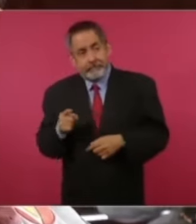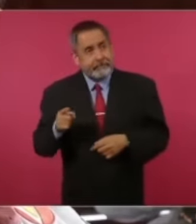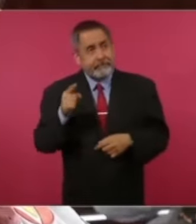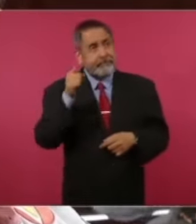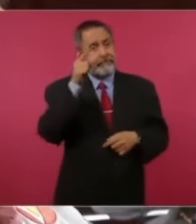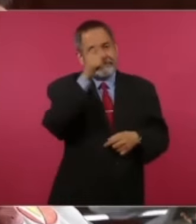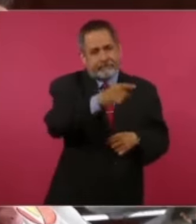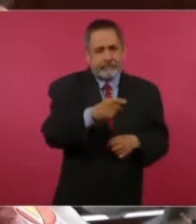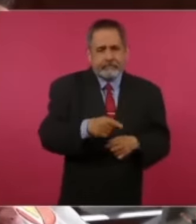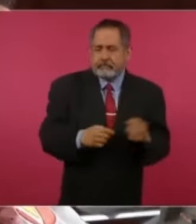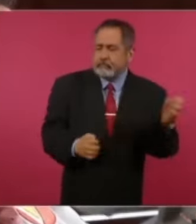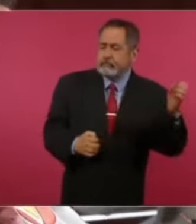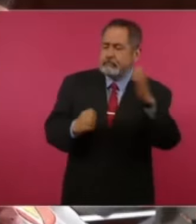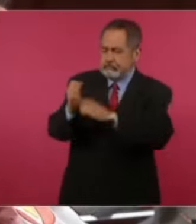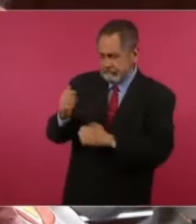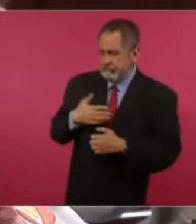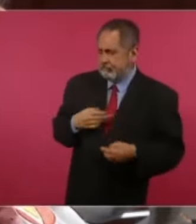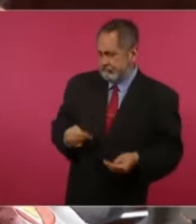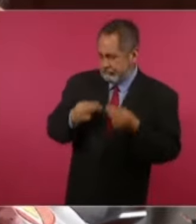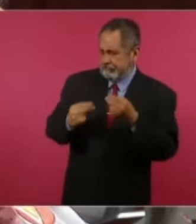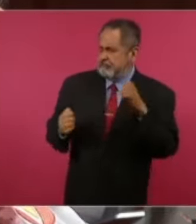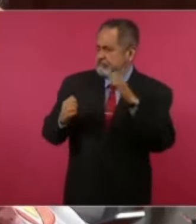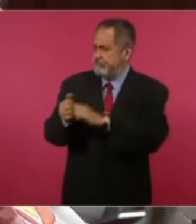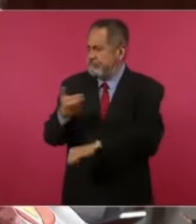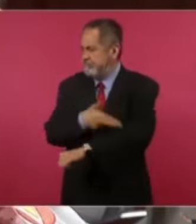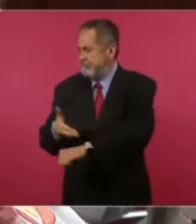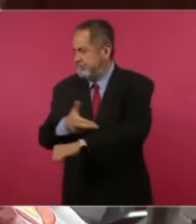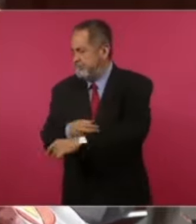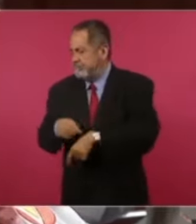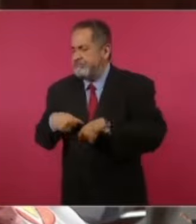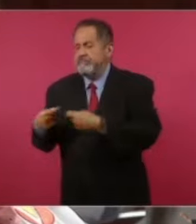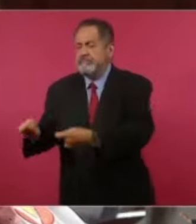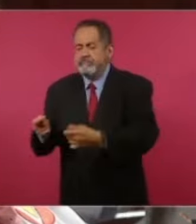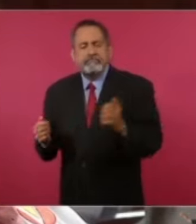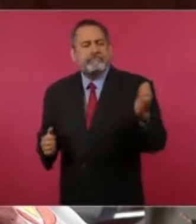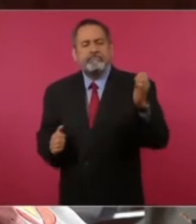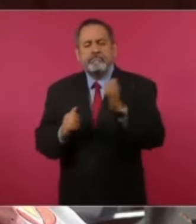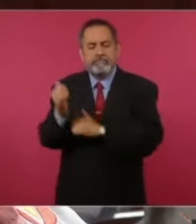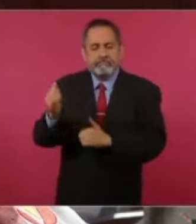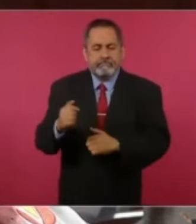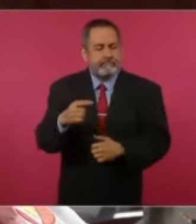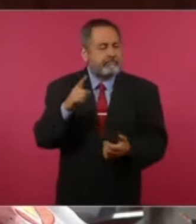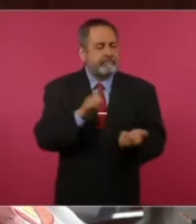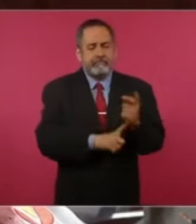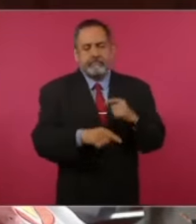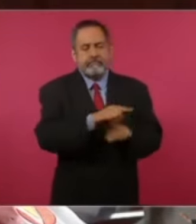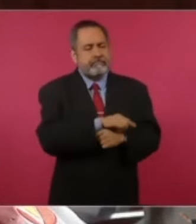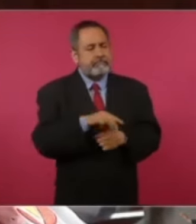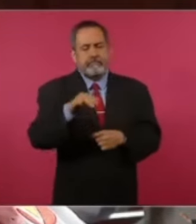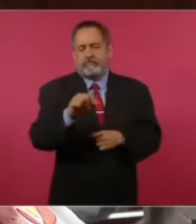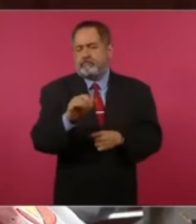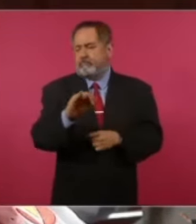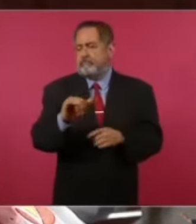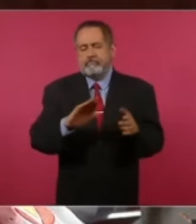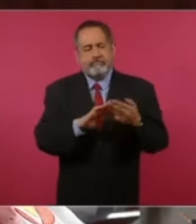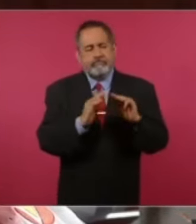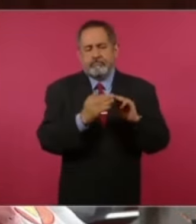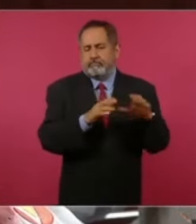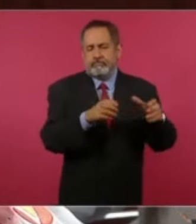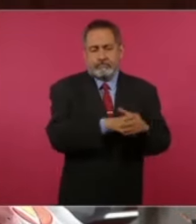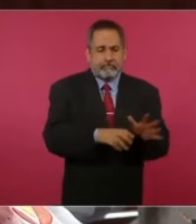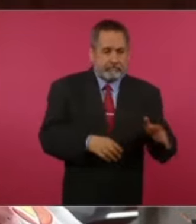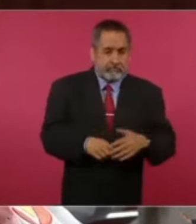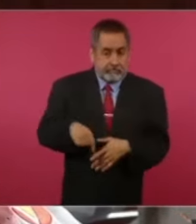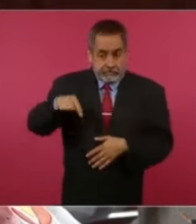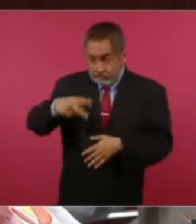caen en estas agencias que, como ya dije, muchas de ellas, lamentablemente, son ya como una mafia. Y, pues, la transformación de